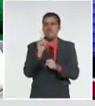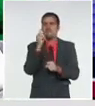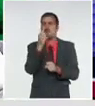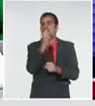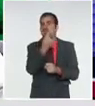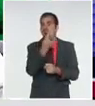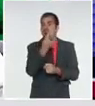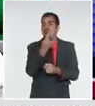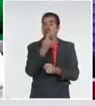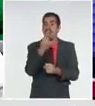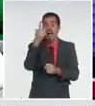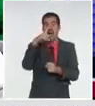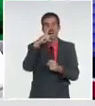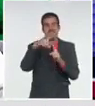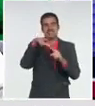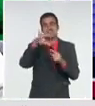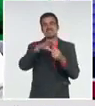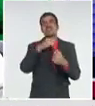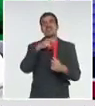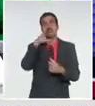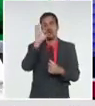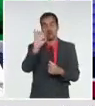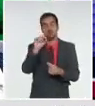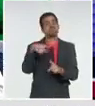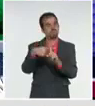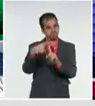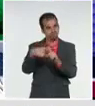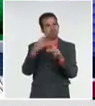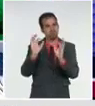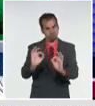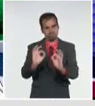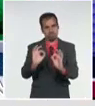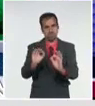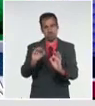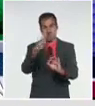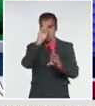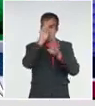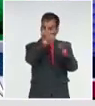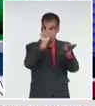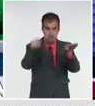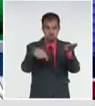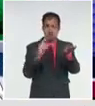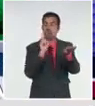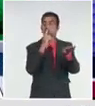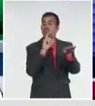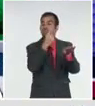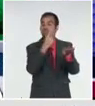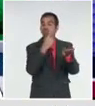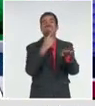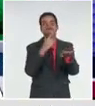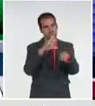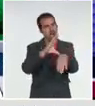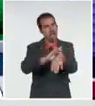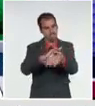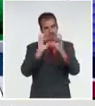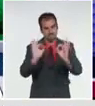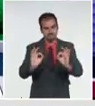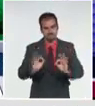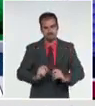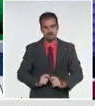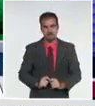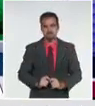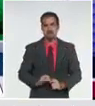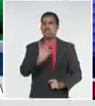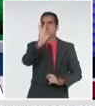se ingresó, se confirmó por el PCR y una evolución de siete